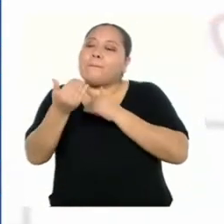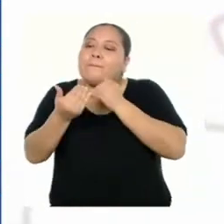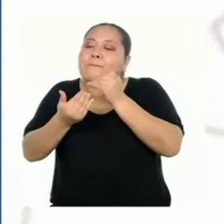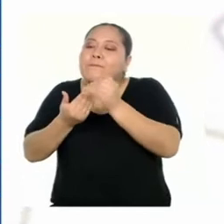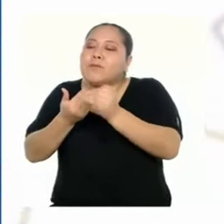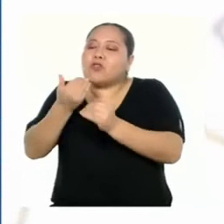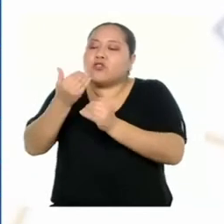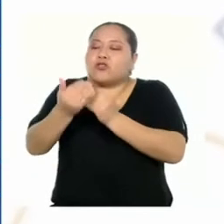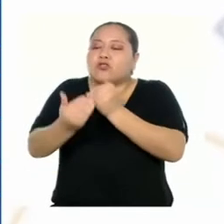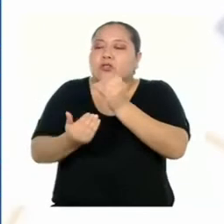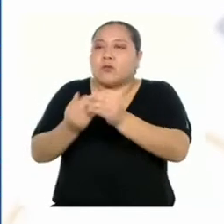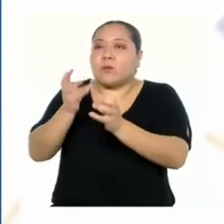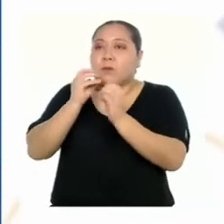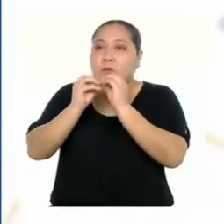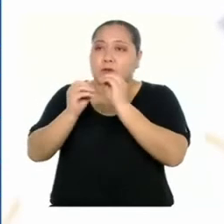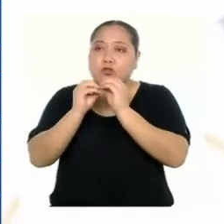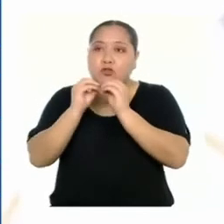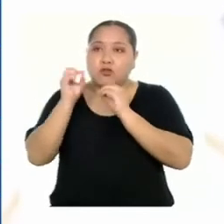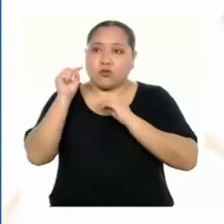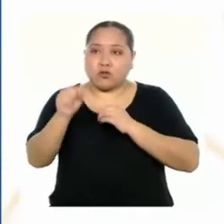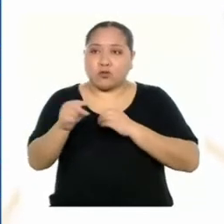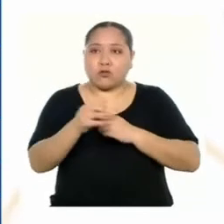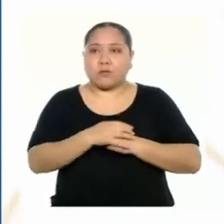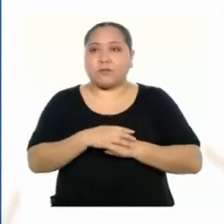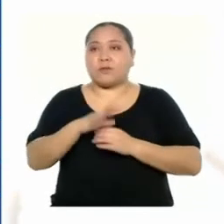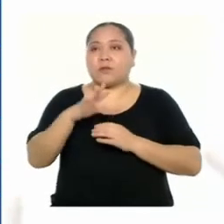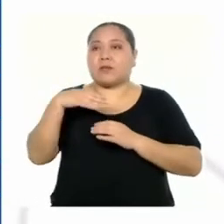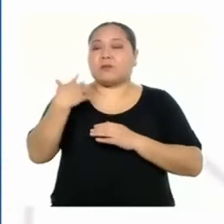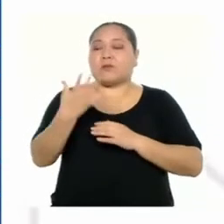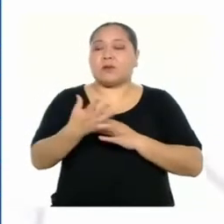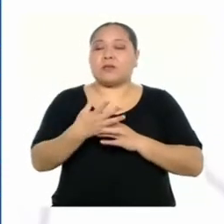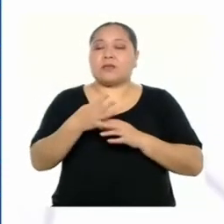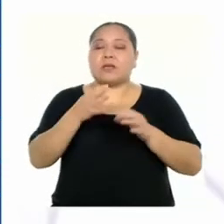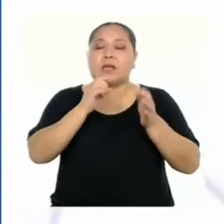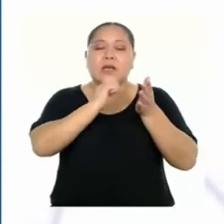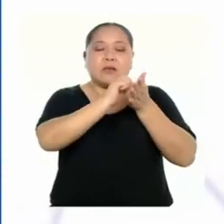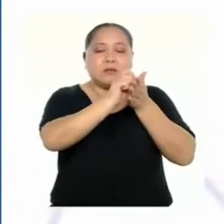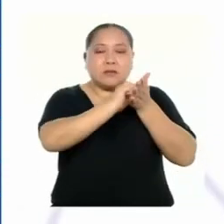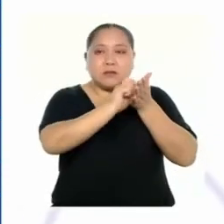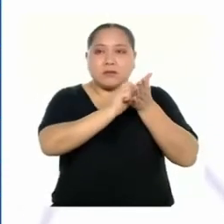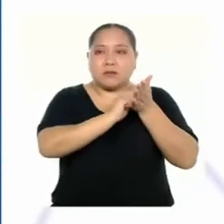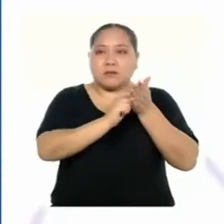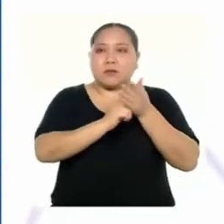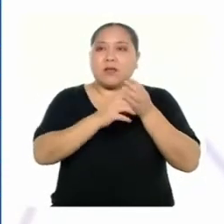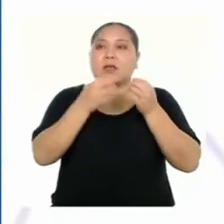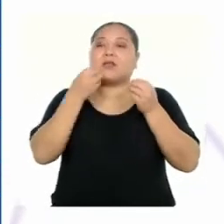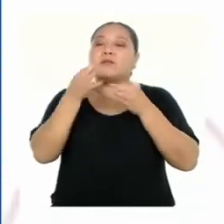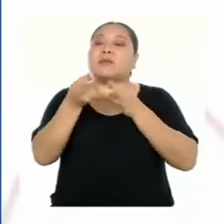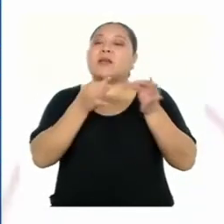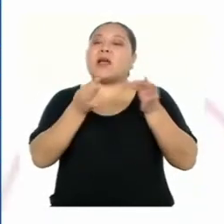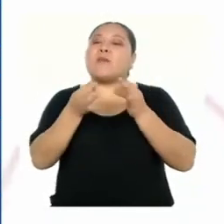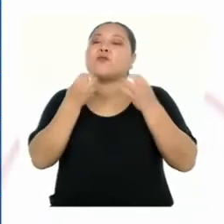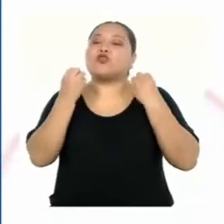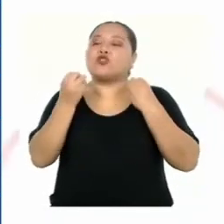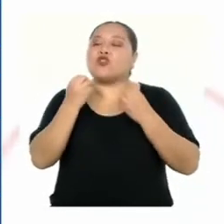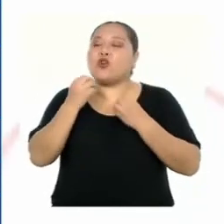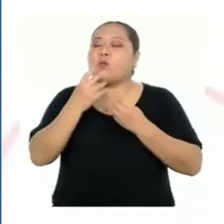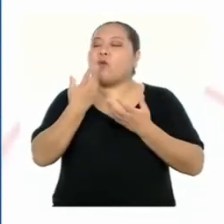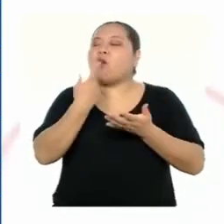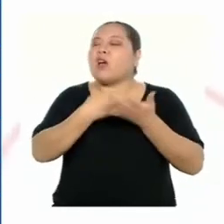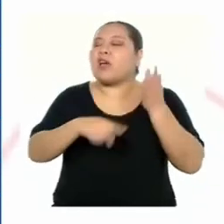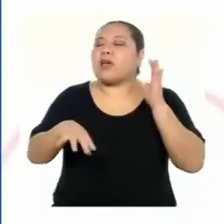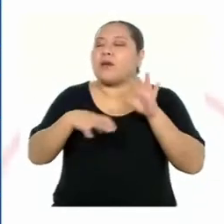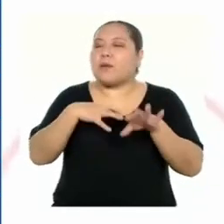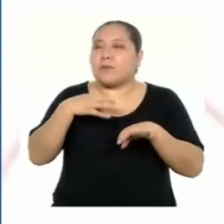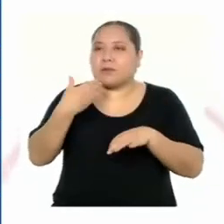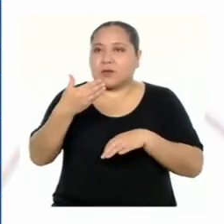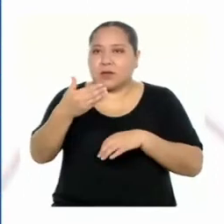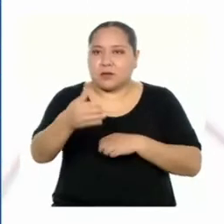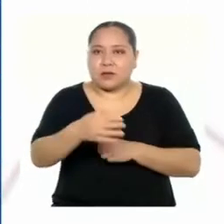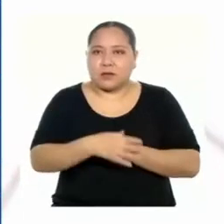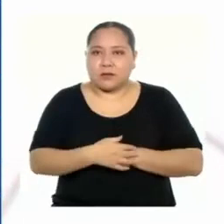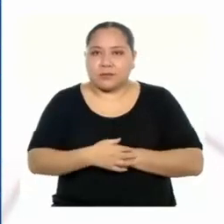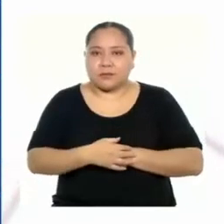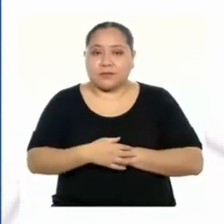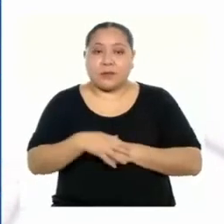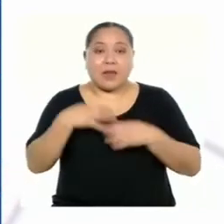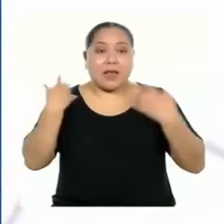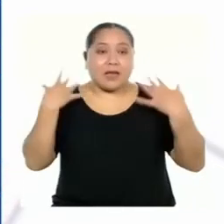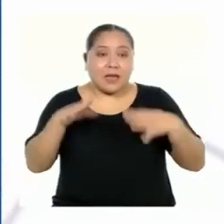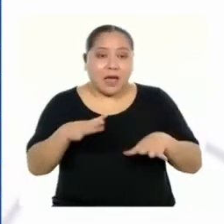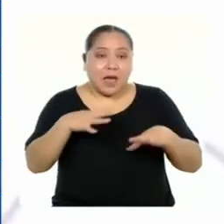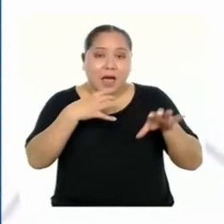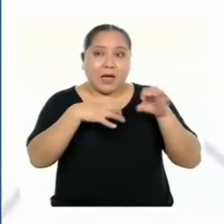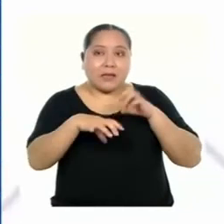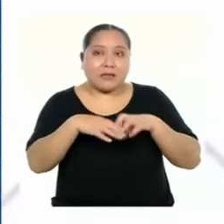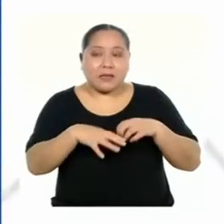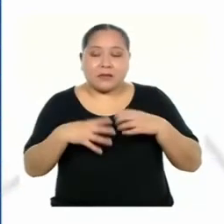resolución de la situación. Luego, describimos también la estrategia a utilizar. Para la ejecución del plan,